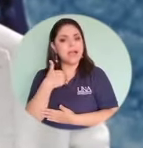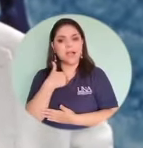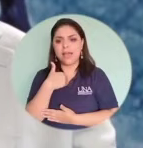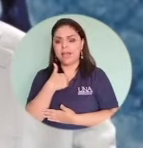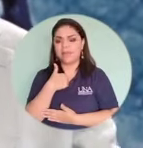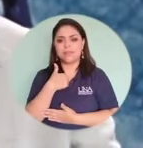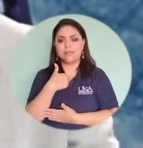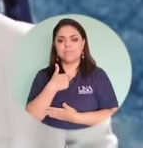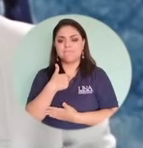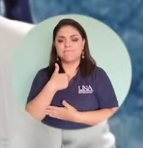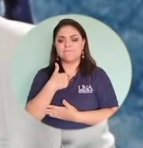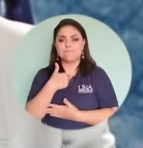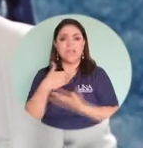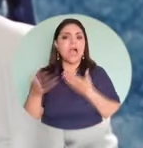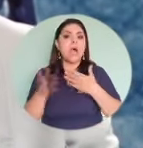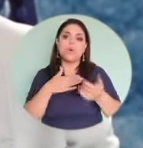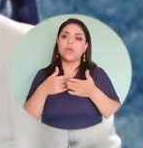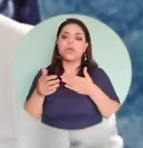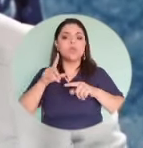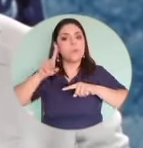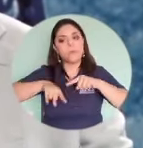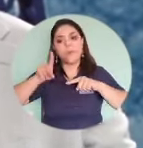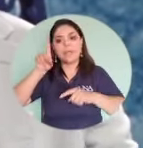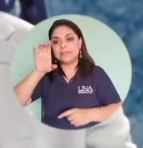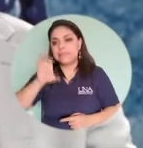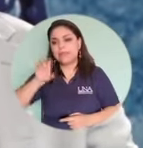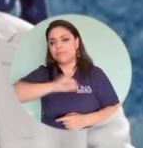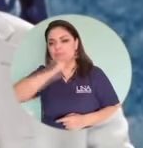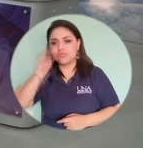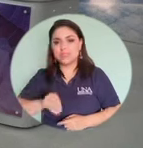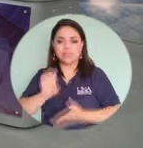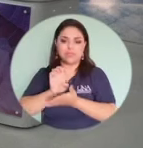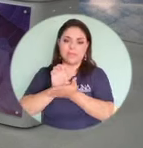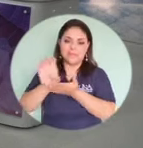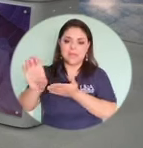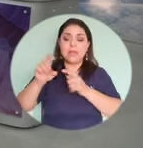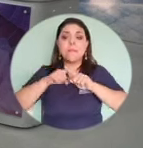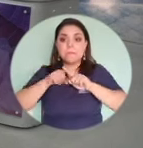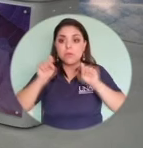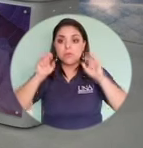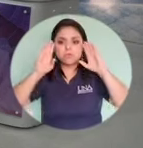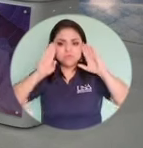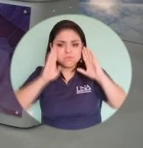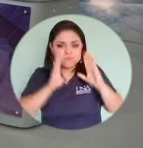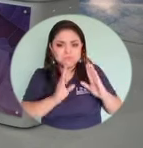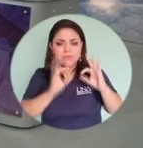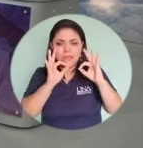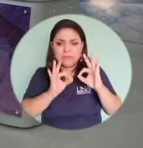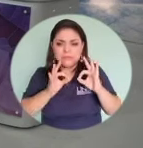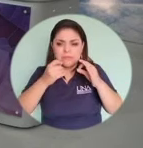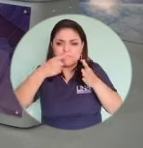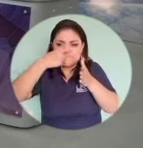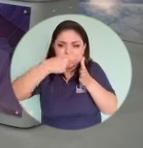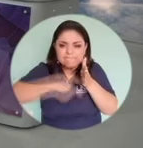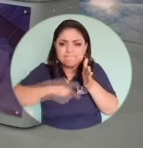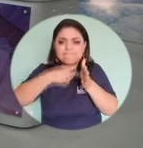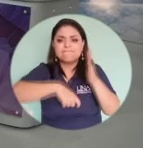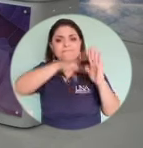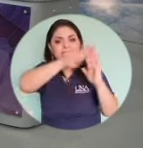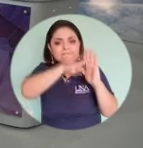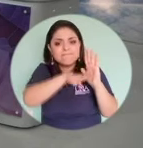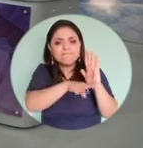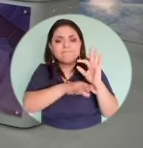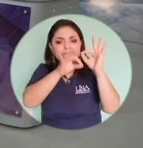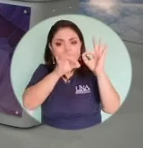y a pesar de que no se puede evitar al 100%, pero por lo menos hay una debida diligencia donde se está evidenciando que la empresa, la institución,